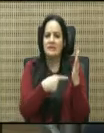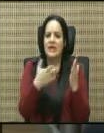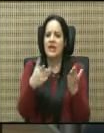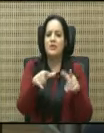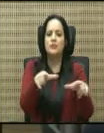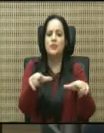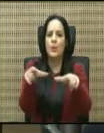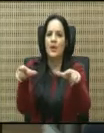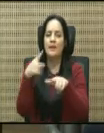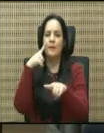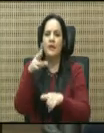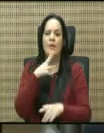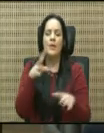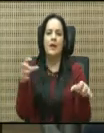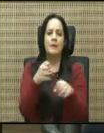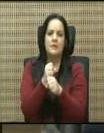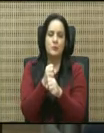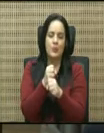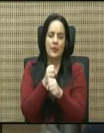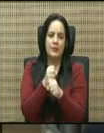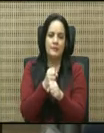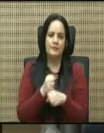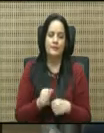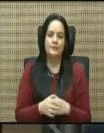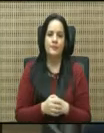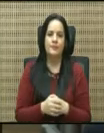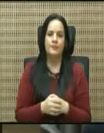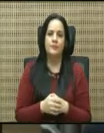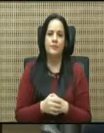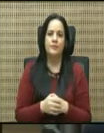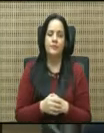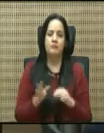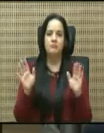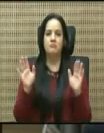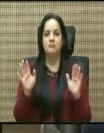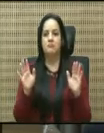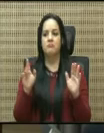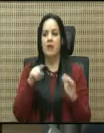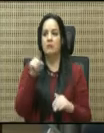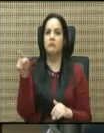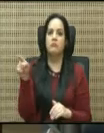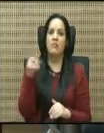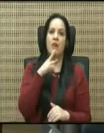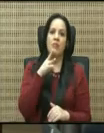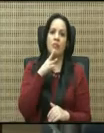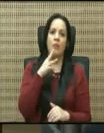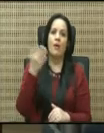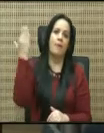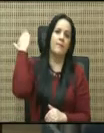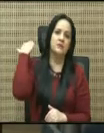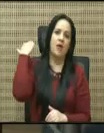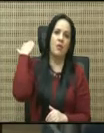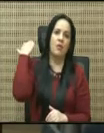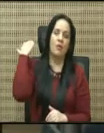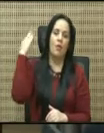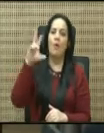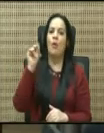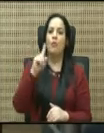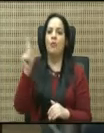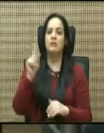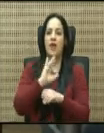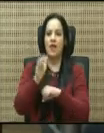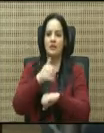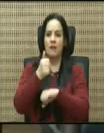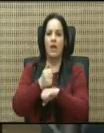para hablarlo en resumen y en un resumen, están hablando del pasado, no están concretando qué es